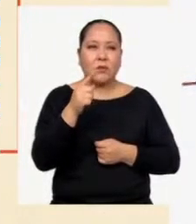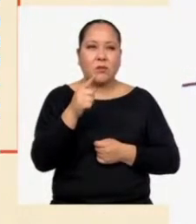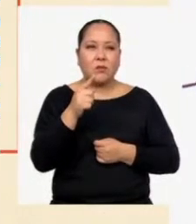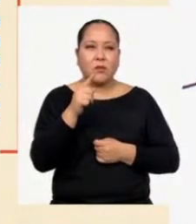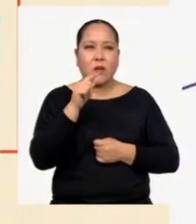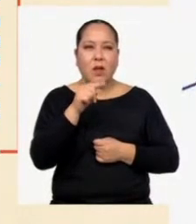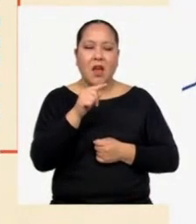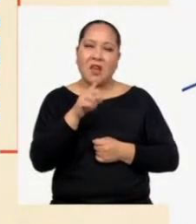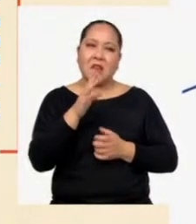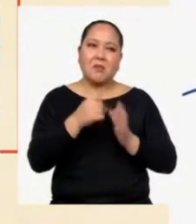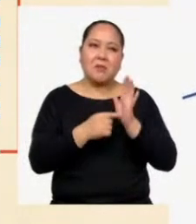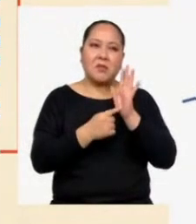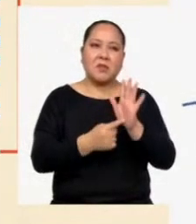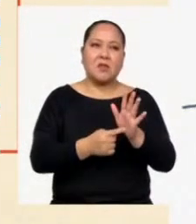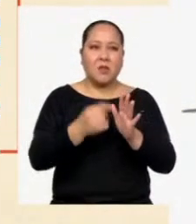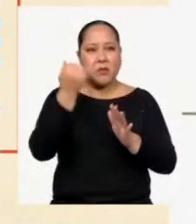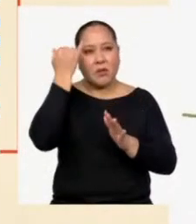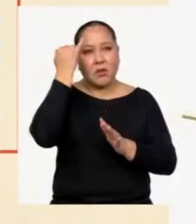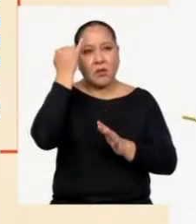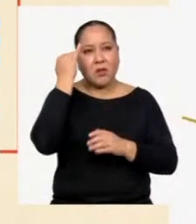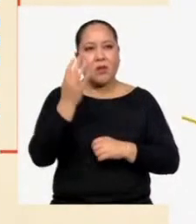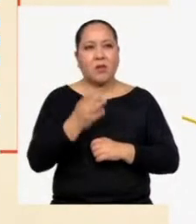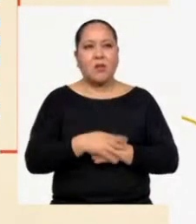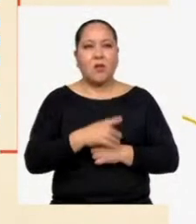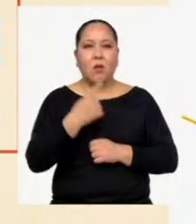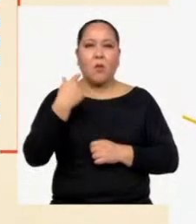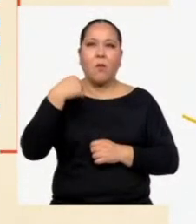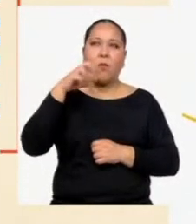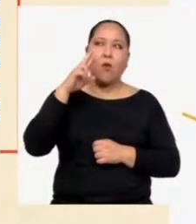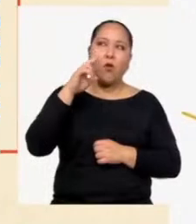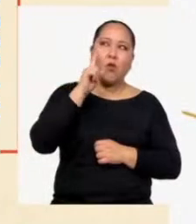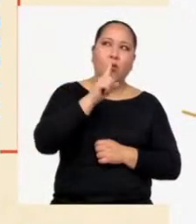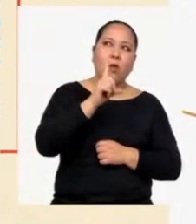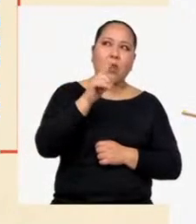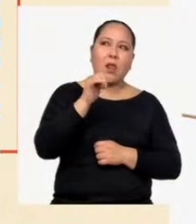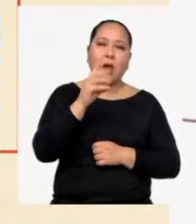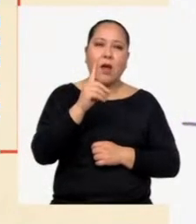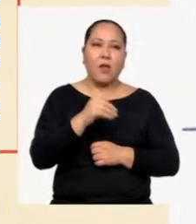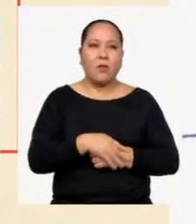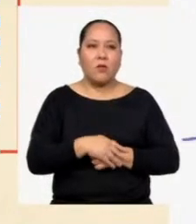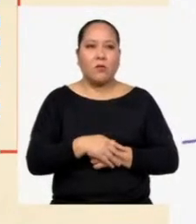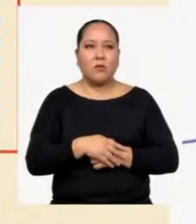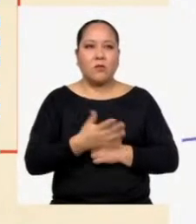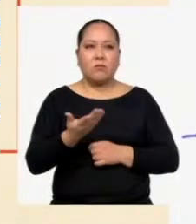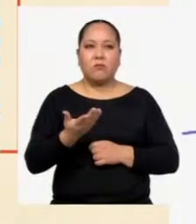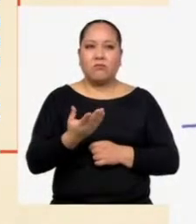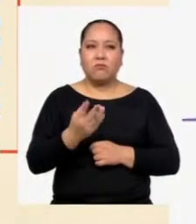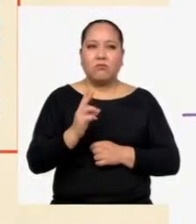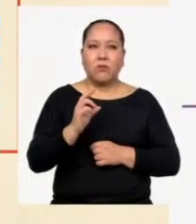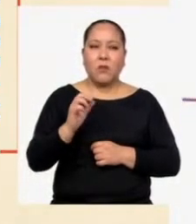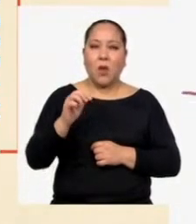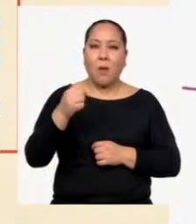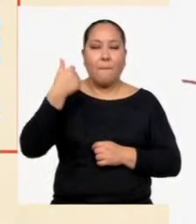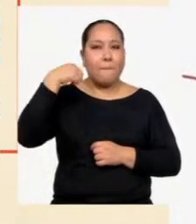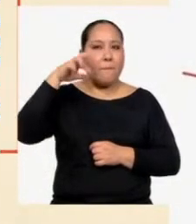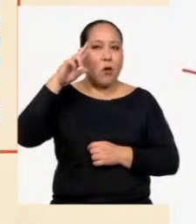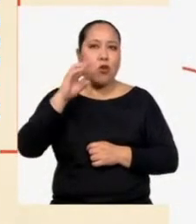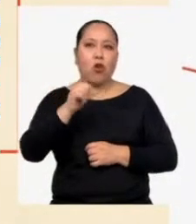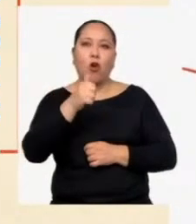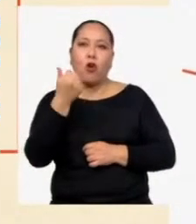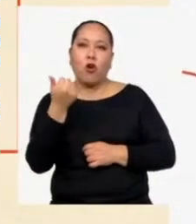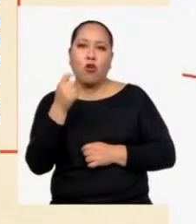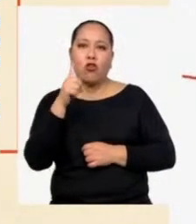conector que presentó mi primera idea fue por un lado Para mi segunda idea podría utilizar por otro lado, ¿no?